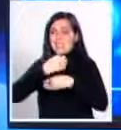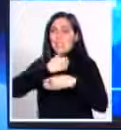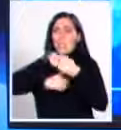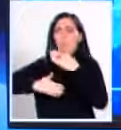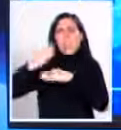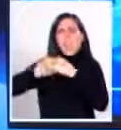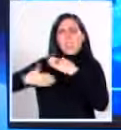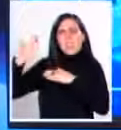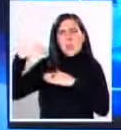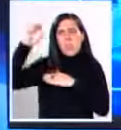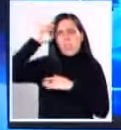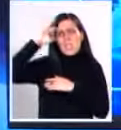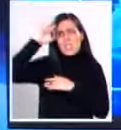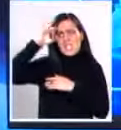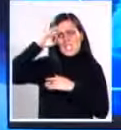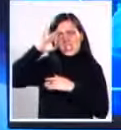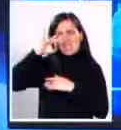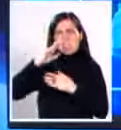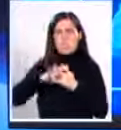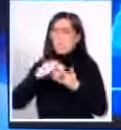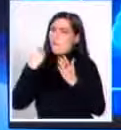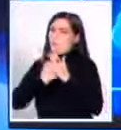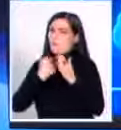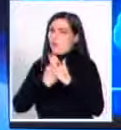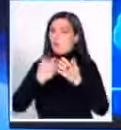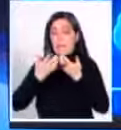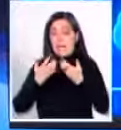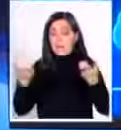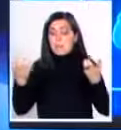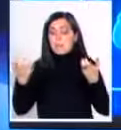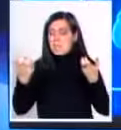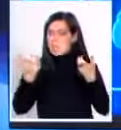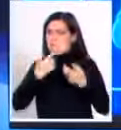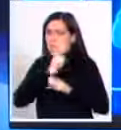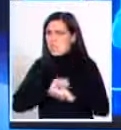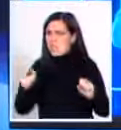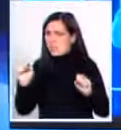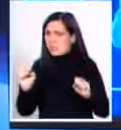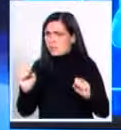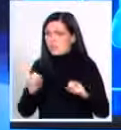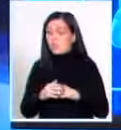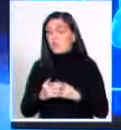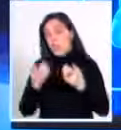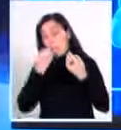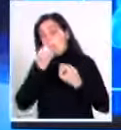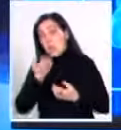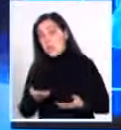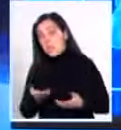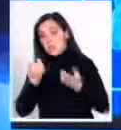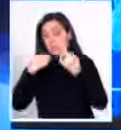antigua, de aquella época, con el asunto de ser fuerte en gramática, alcanzaba. Y bueno,